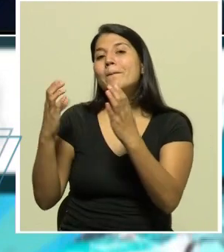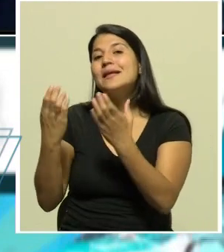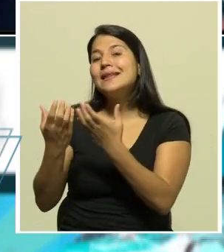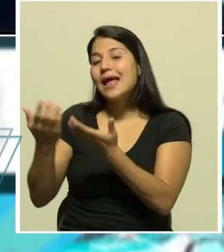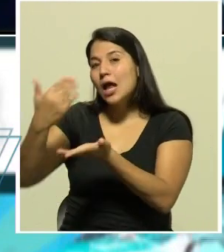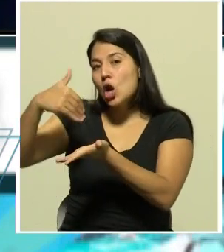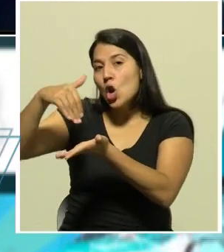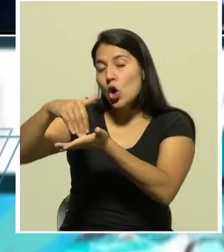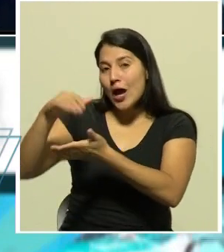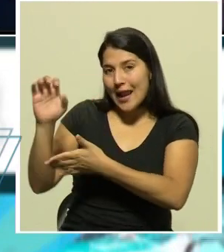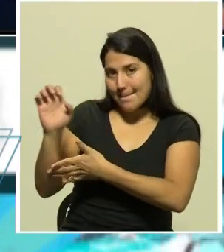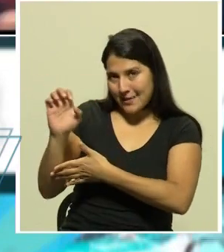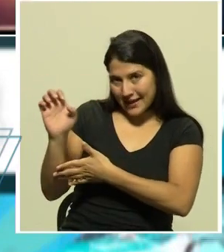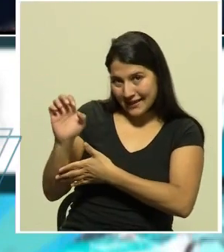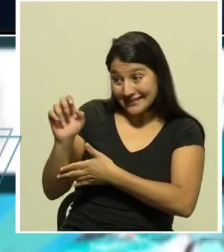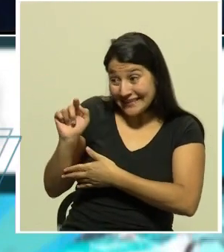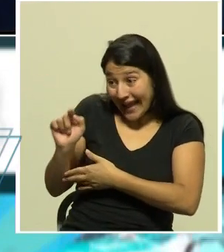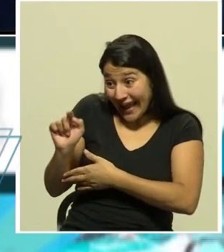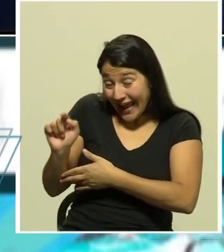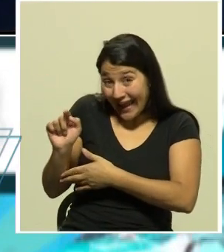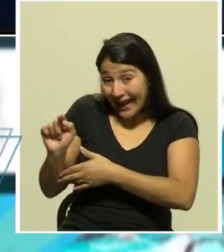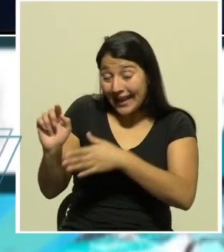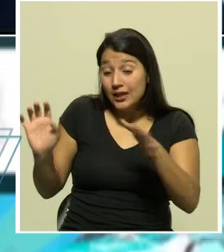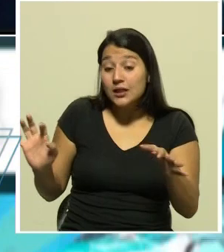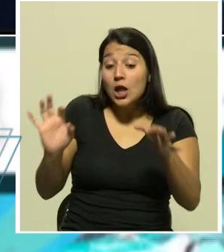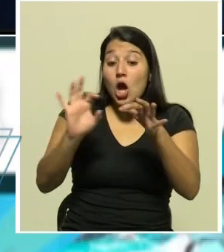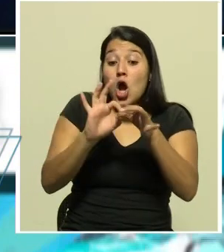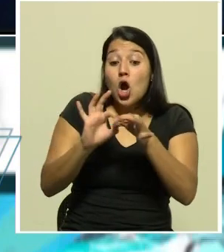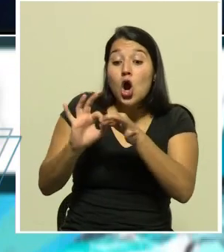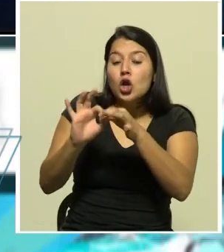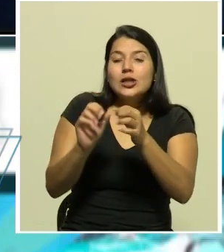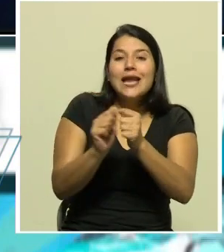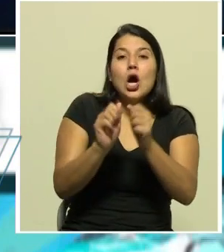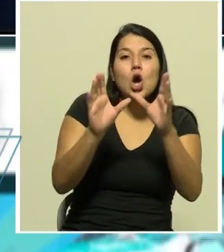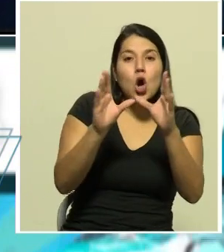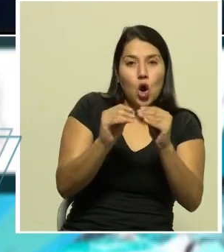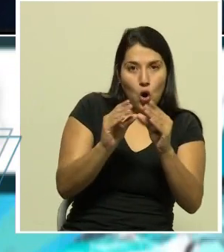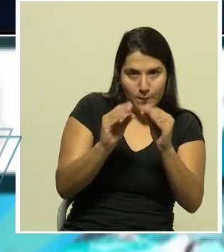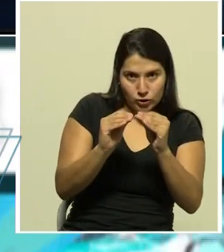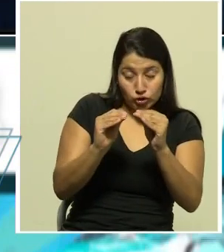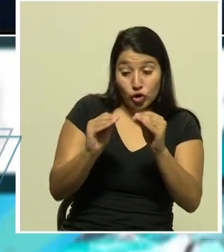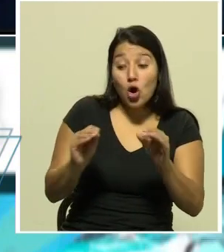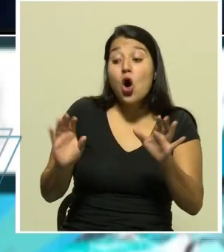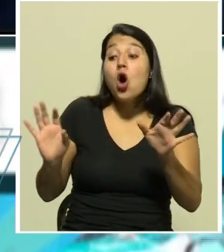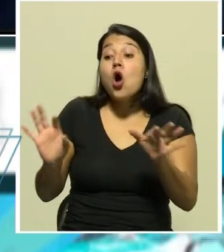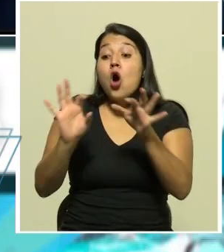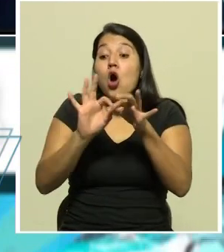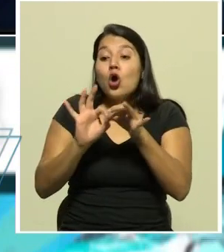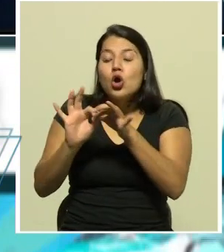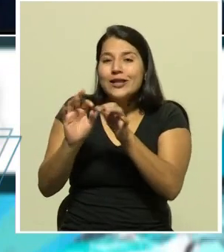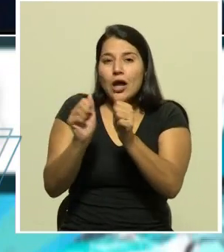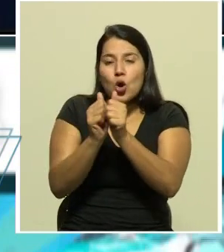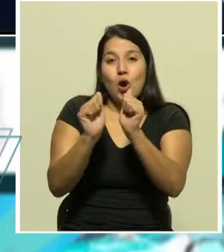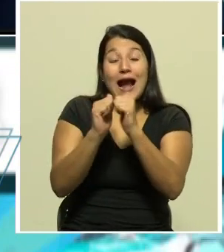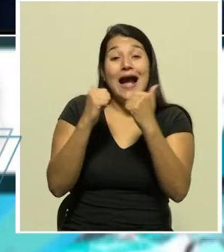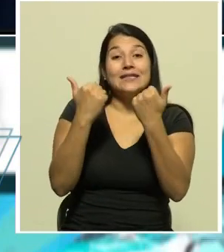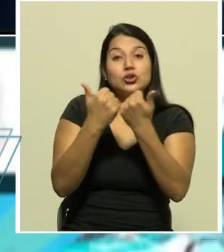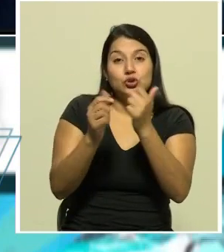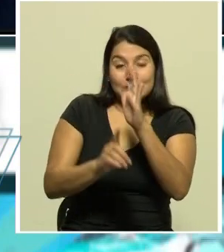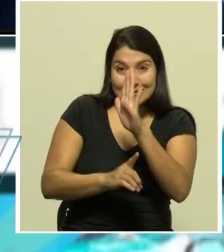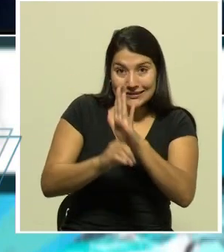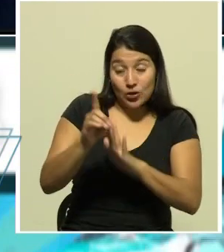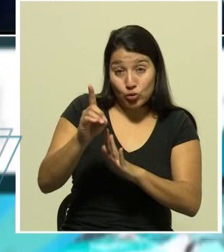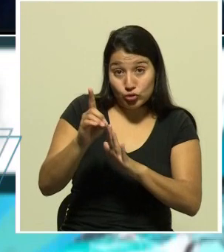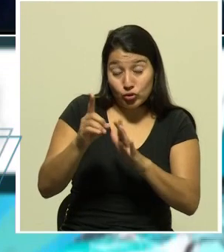que coordina con la comisión coordina con la comunidad con la asociación de desarrollo y crean en este caso o pueden instaurar en